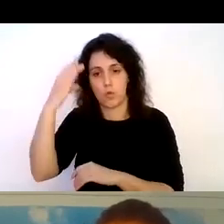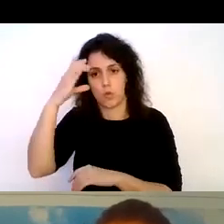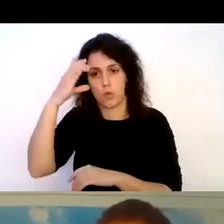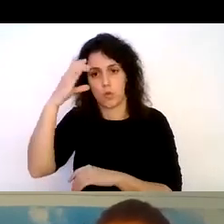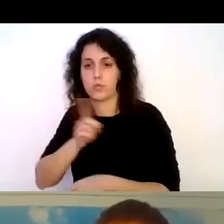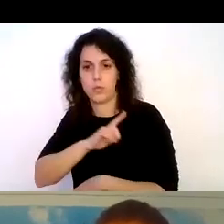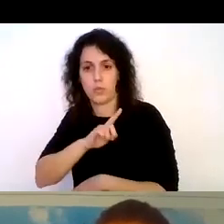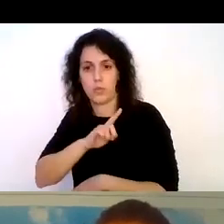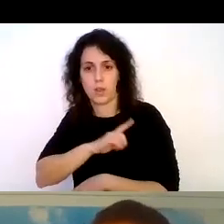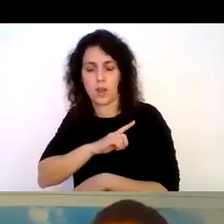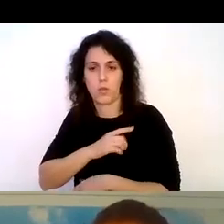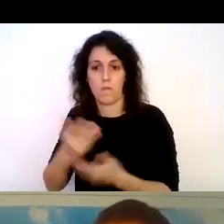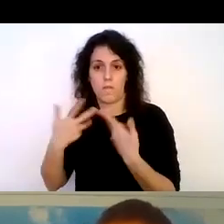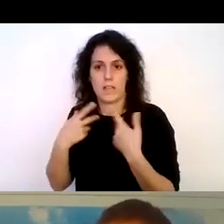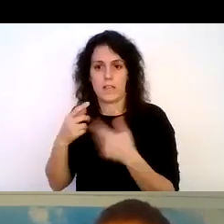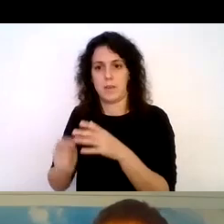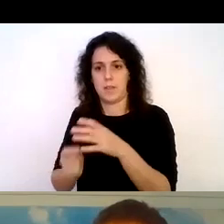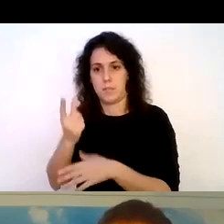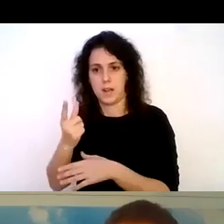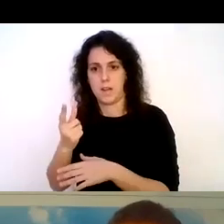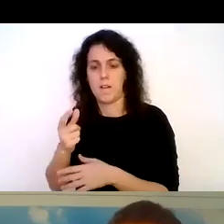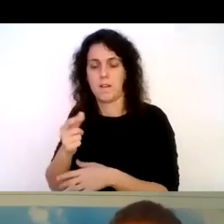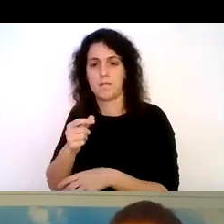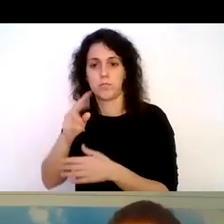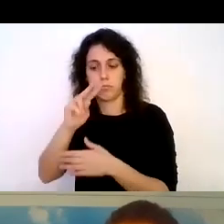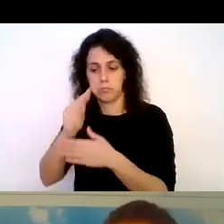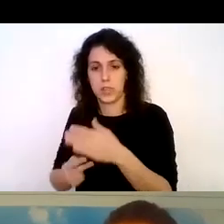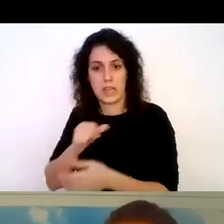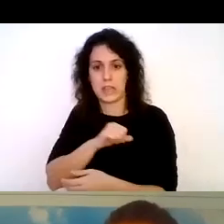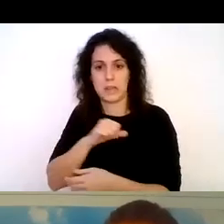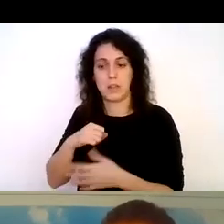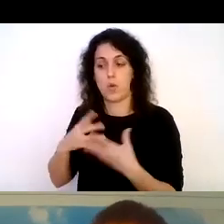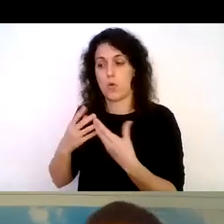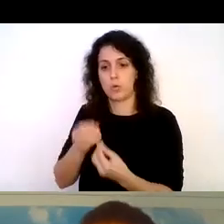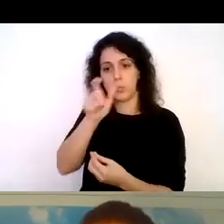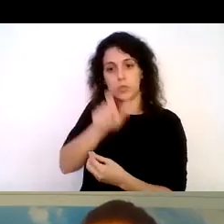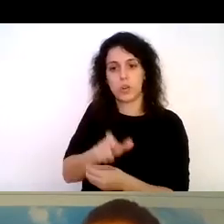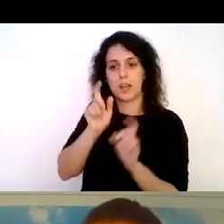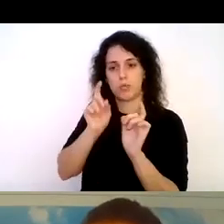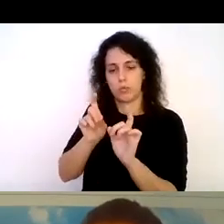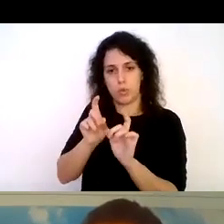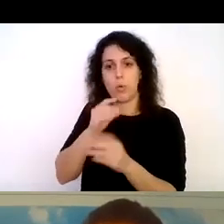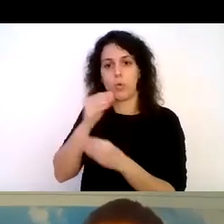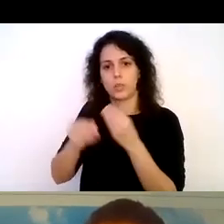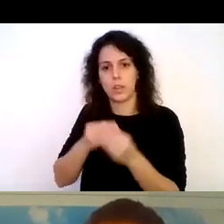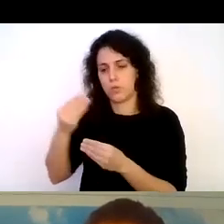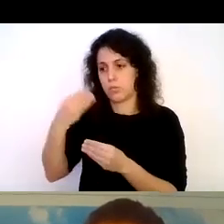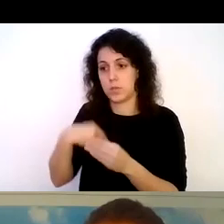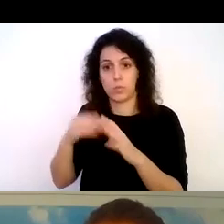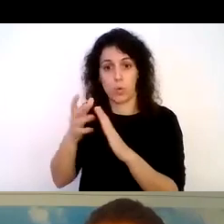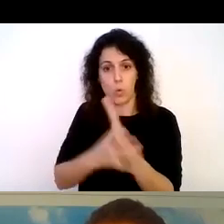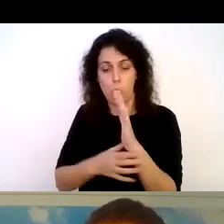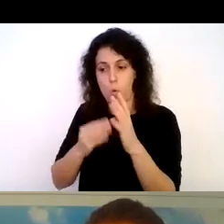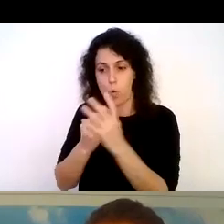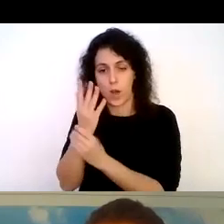víctima de mina buceando de manera independiente junto con una instructora utilizando también estos guantes de membrana